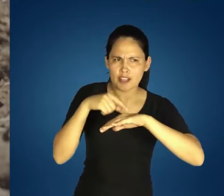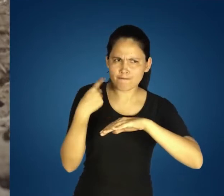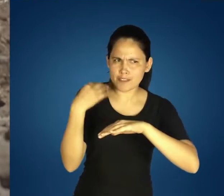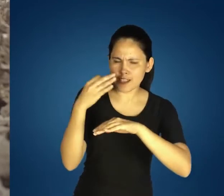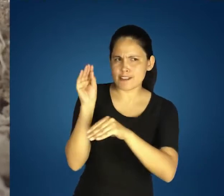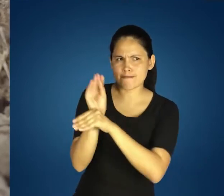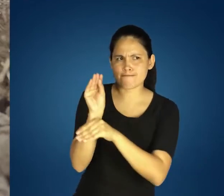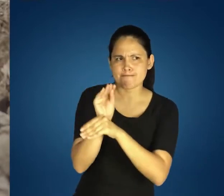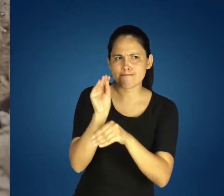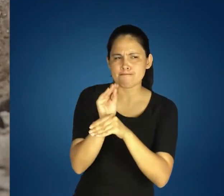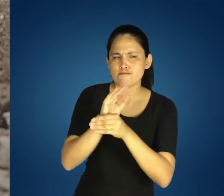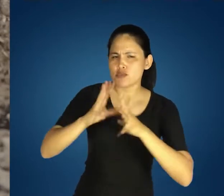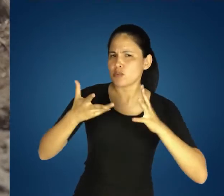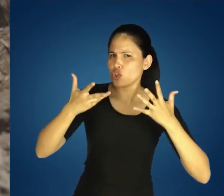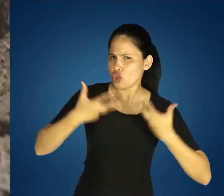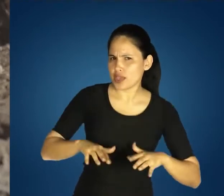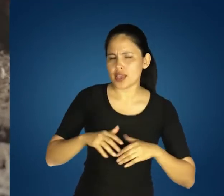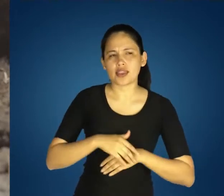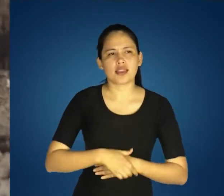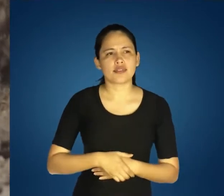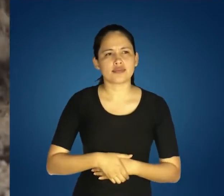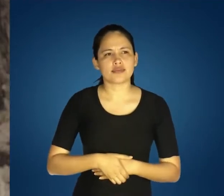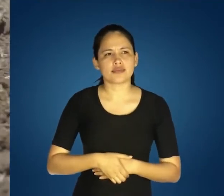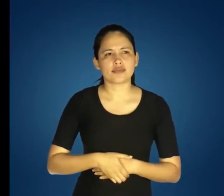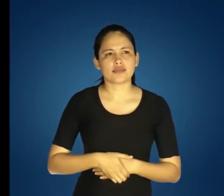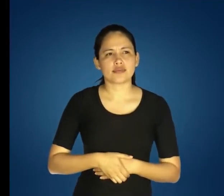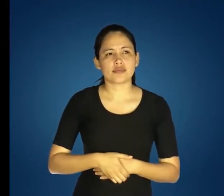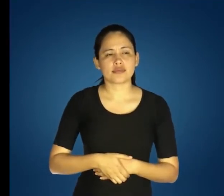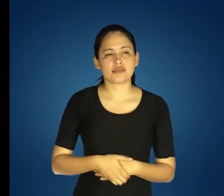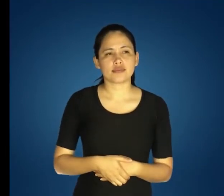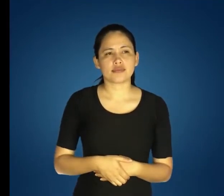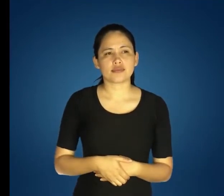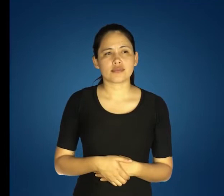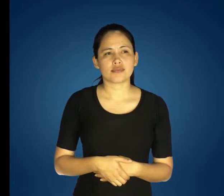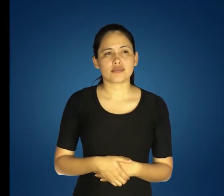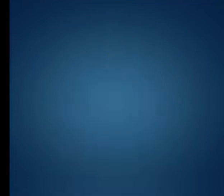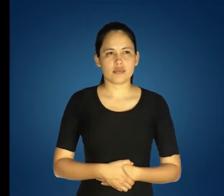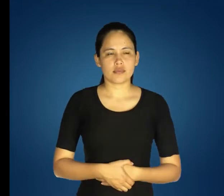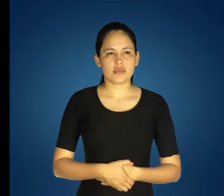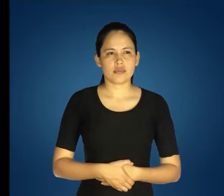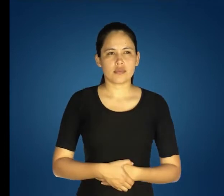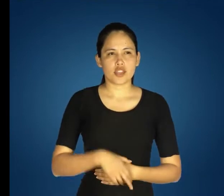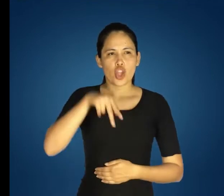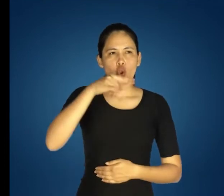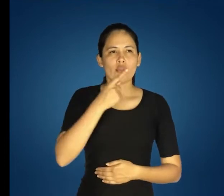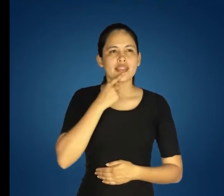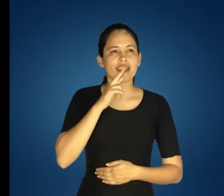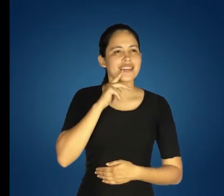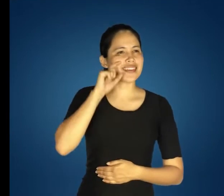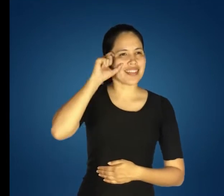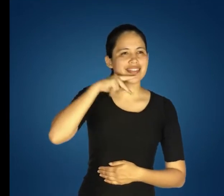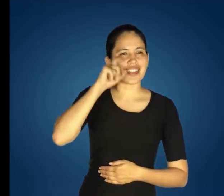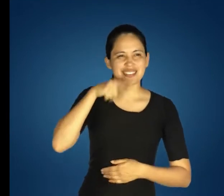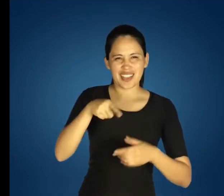Para mantener y mejorar la fertilidad del suelo Tenemos que alimentar nuestra tierra a través de